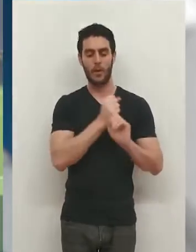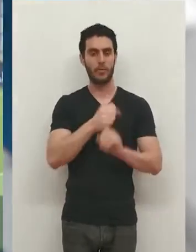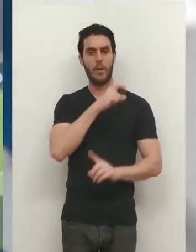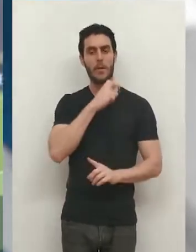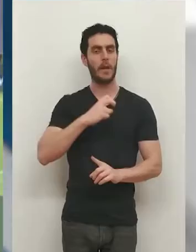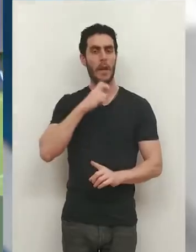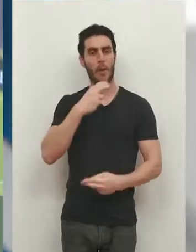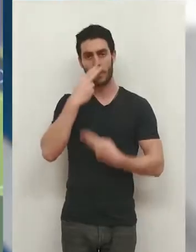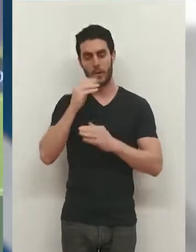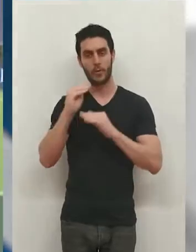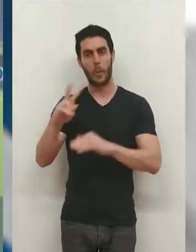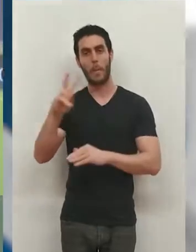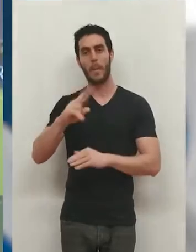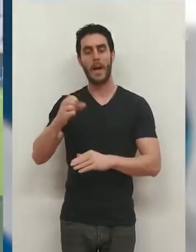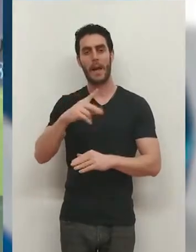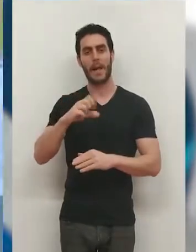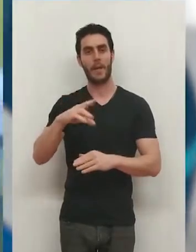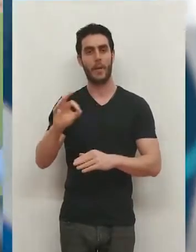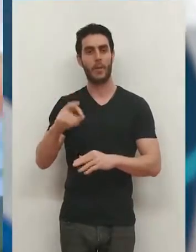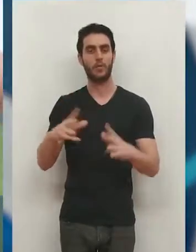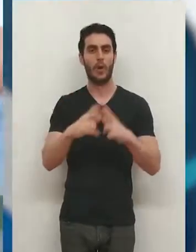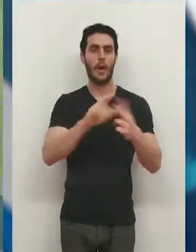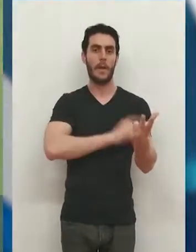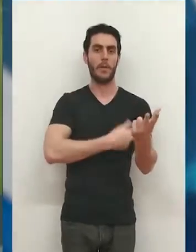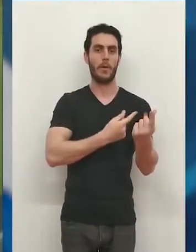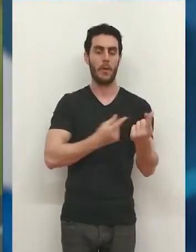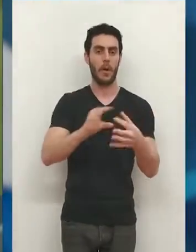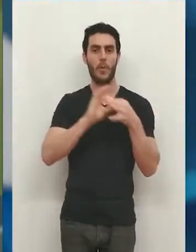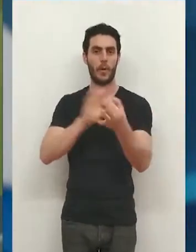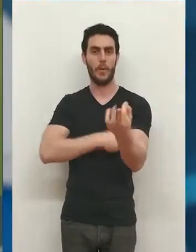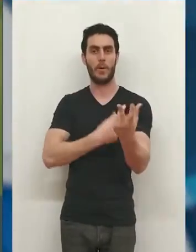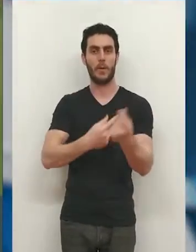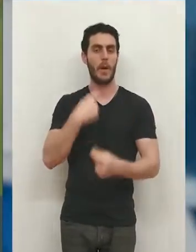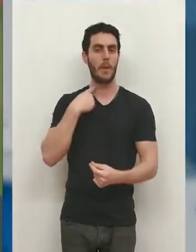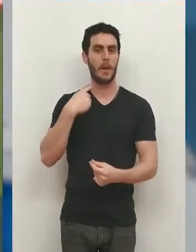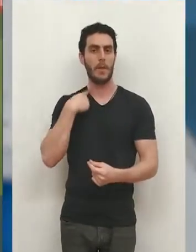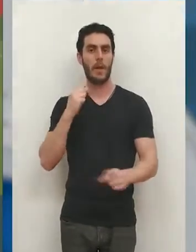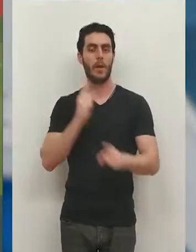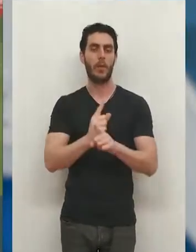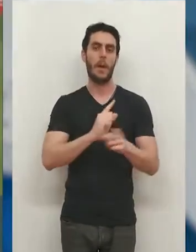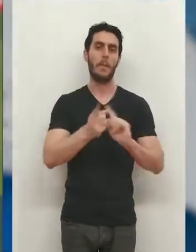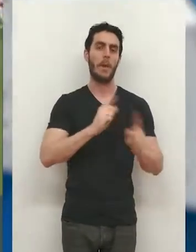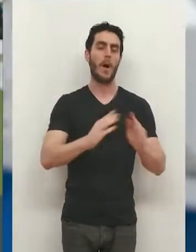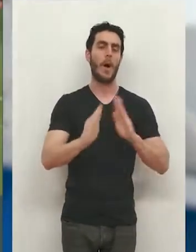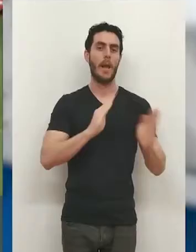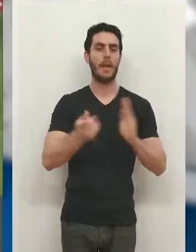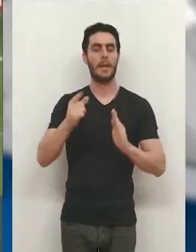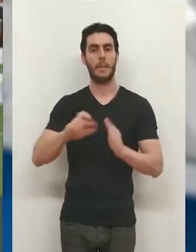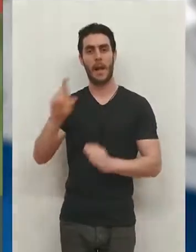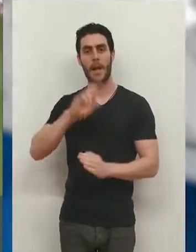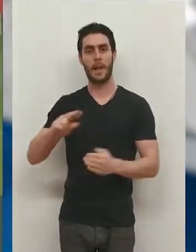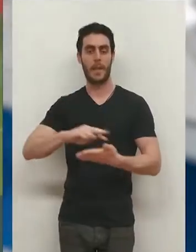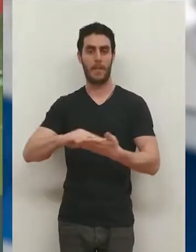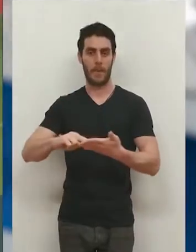conseguido por el Calahorra en su visita a Barreiro. Sociedad Deportiva Logroñés y Unión Deportiva Logroñés perdieron ante Bilbao Athletic y Racing de Ferrol